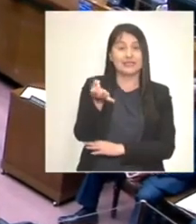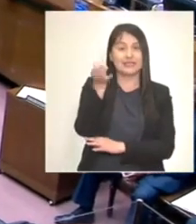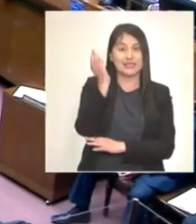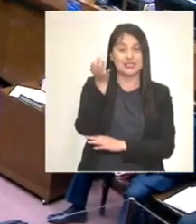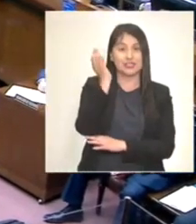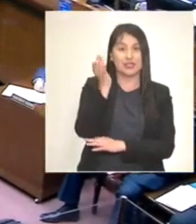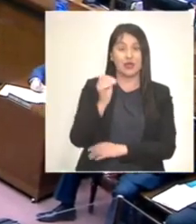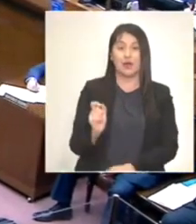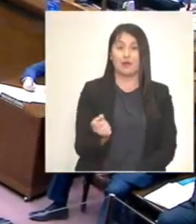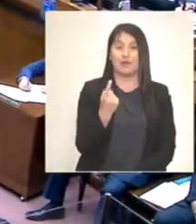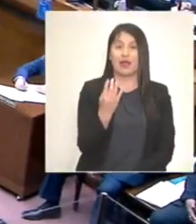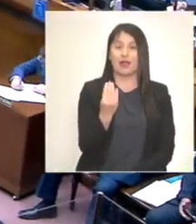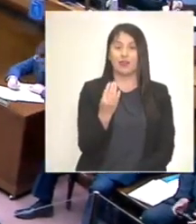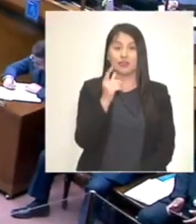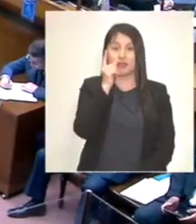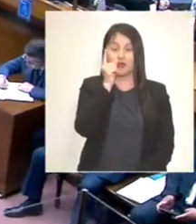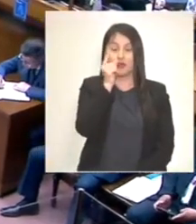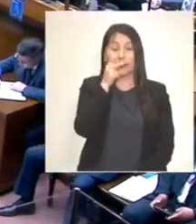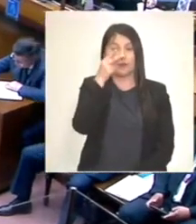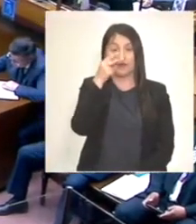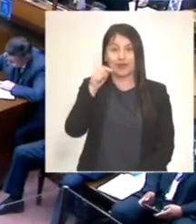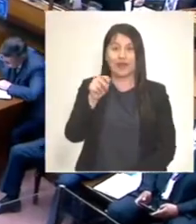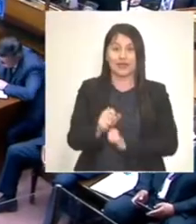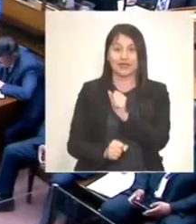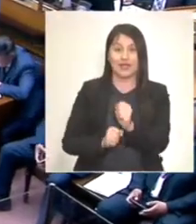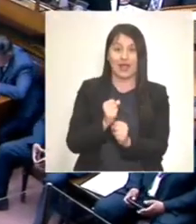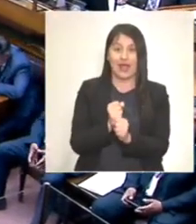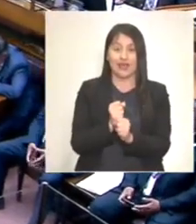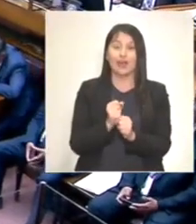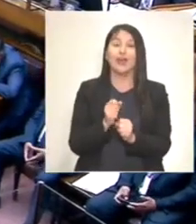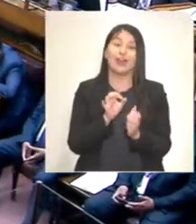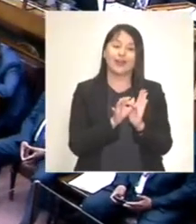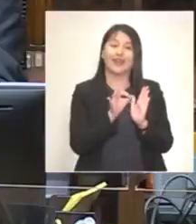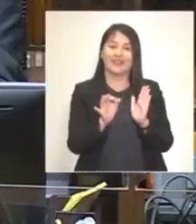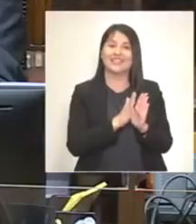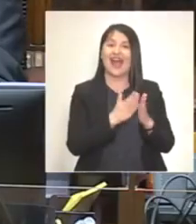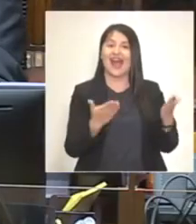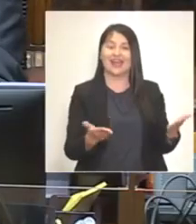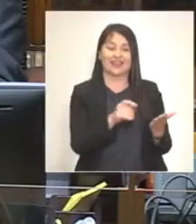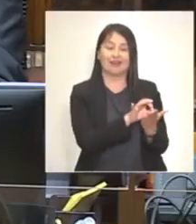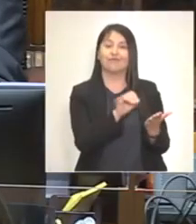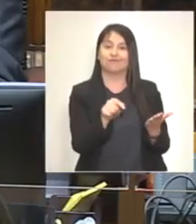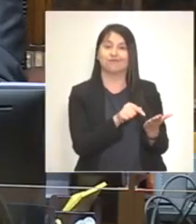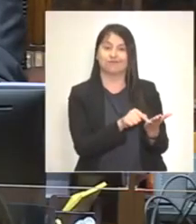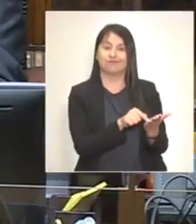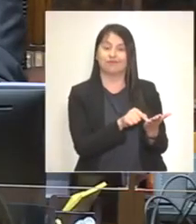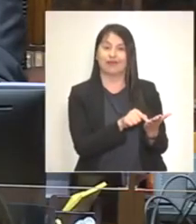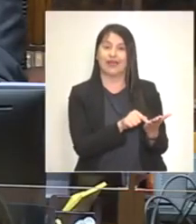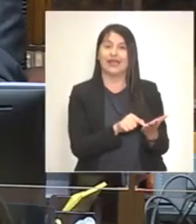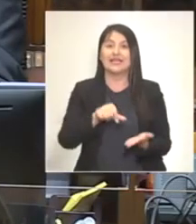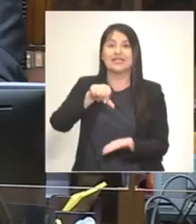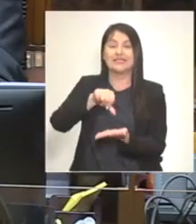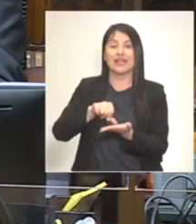extraordinaria al Senado del 14 de noviembre de aquel año, según consta en las actas. Principalmente asiste como centro de